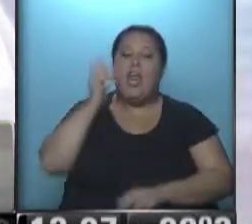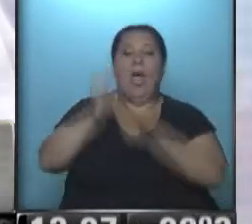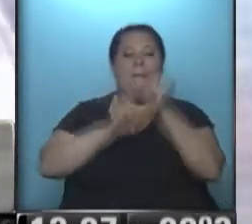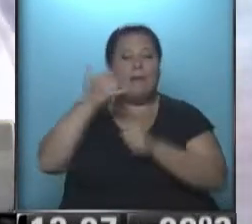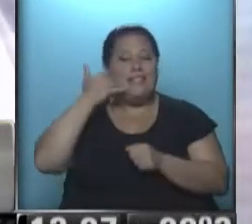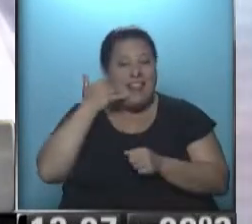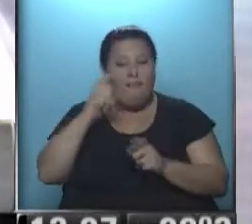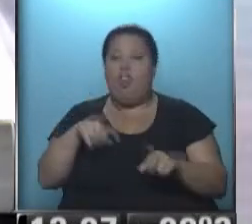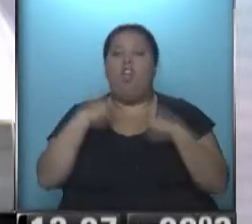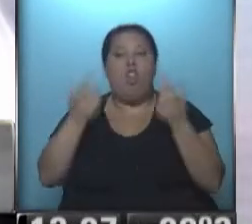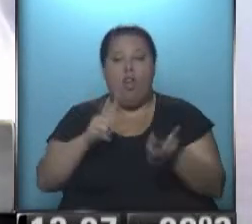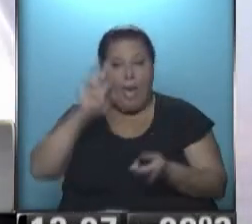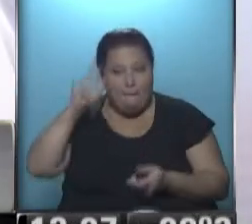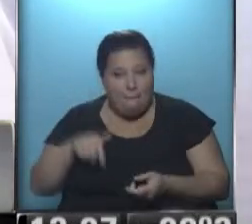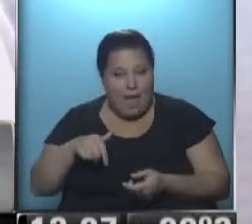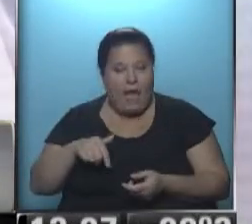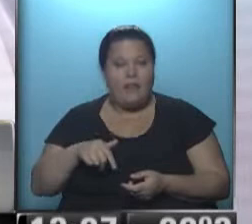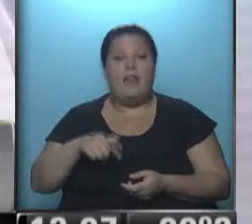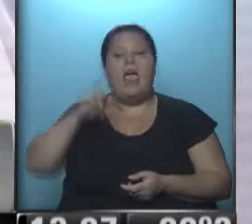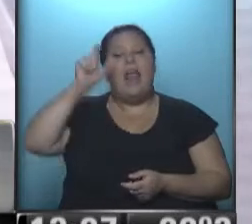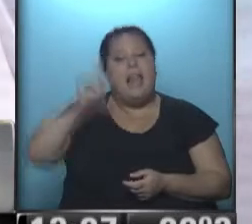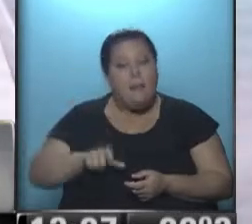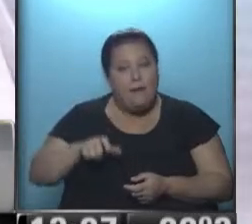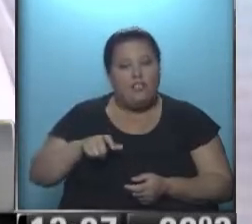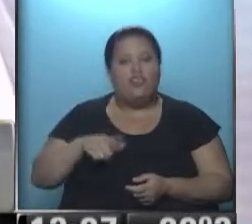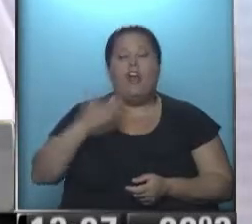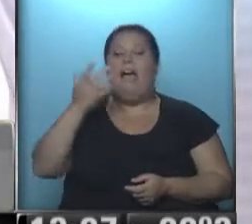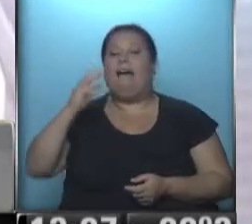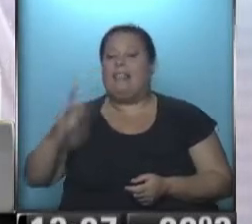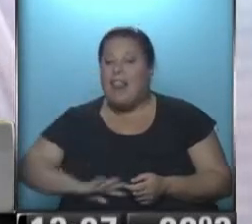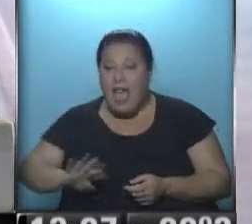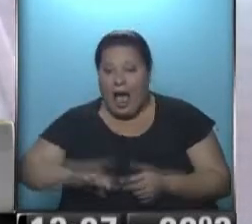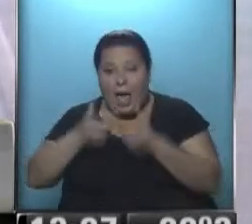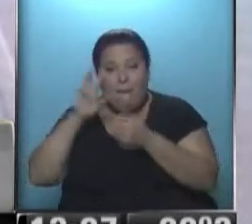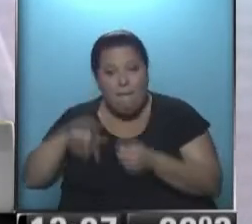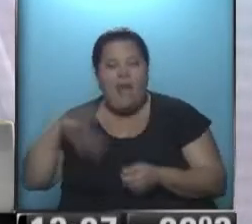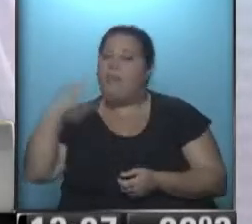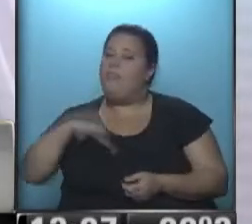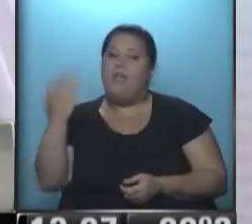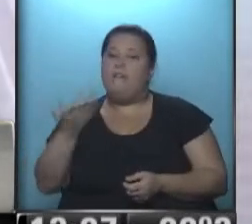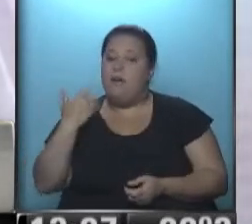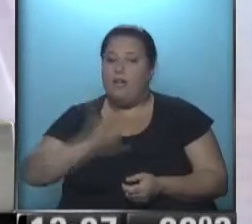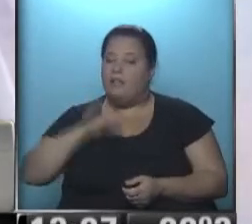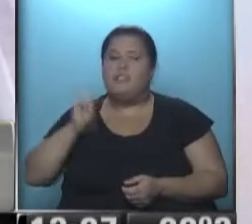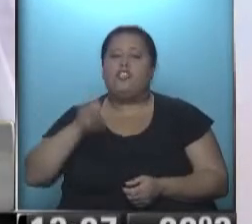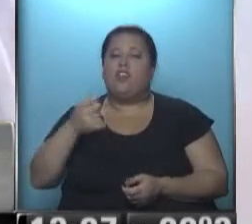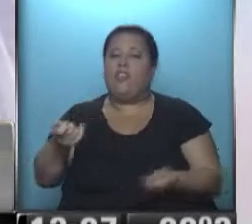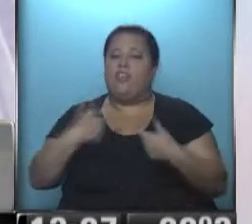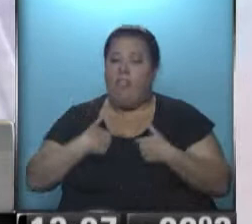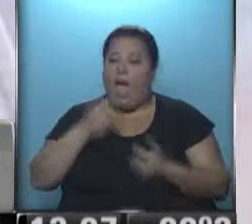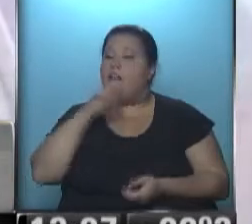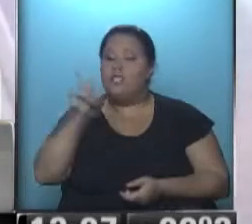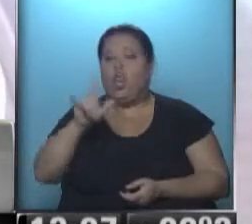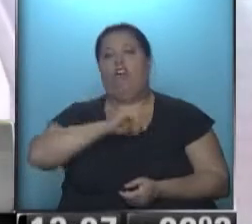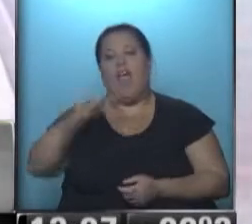telefónicas no ofrecen ese plan, el usuario interesado en el plan tiene que exigir que se lo ofrezcan o si no